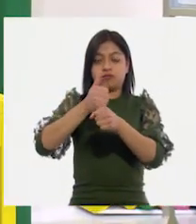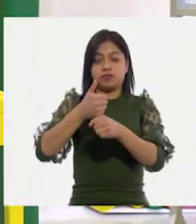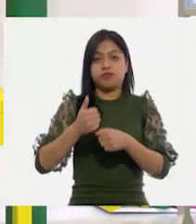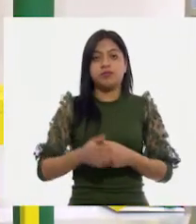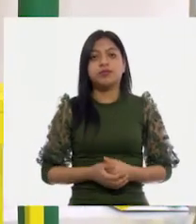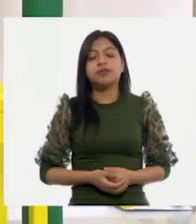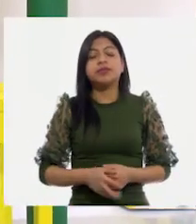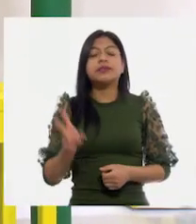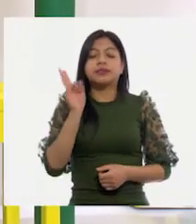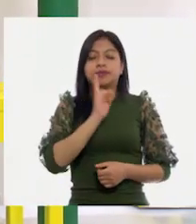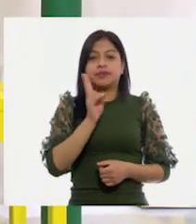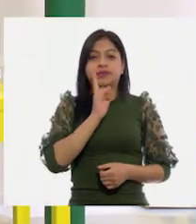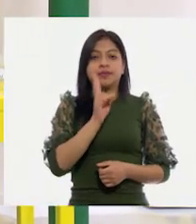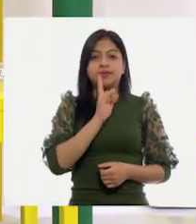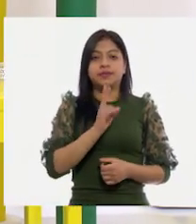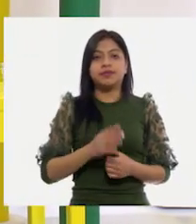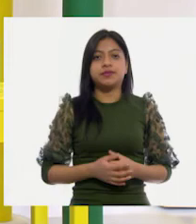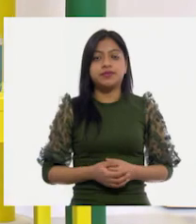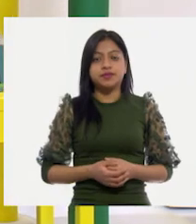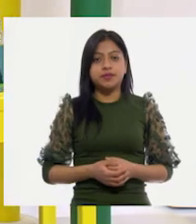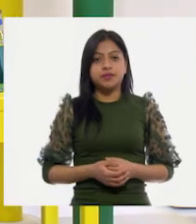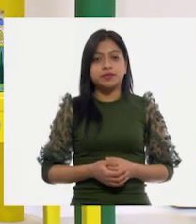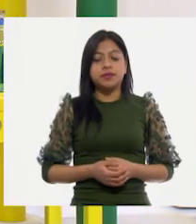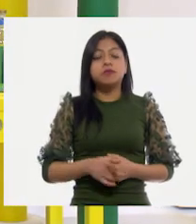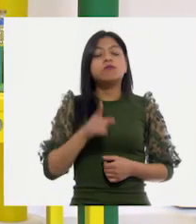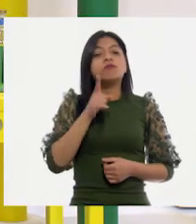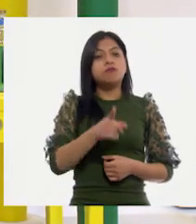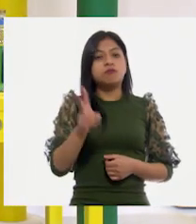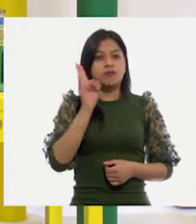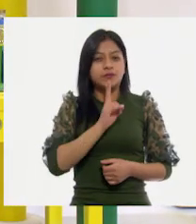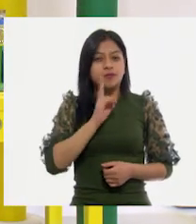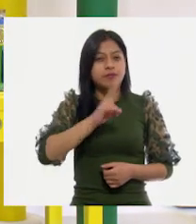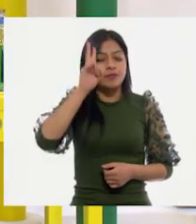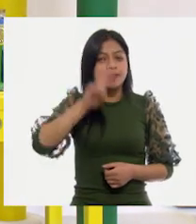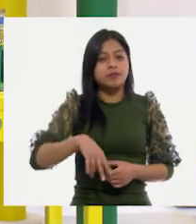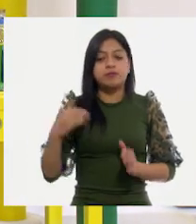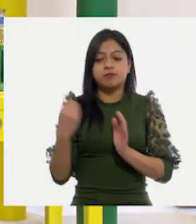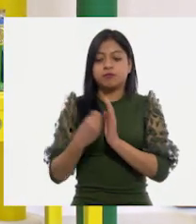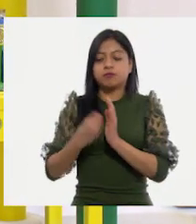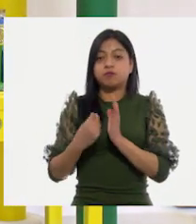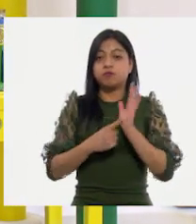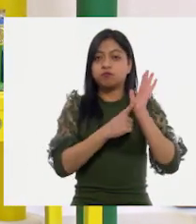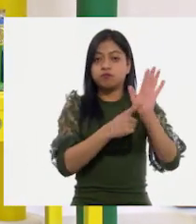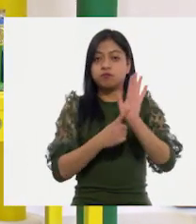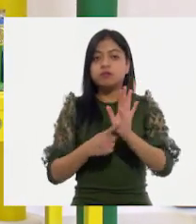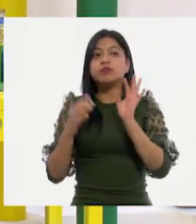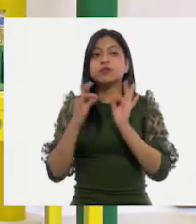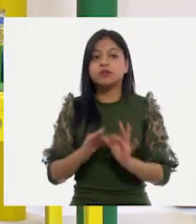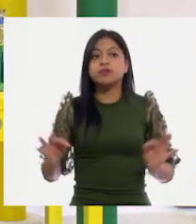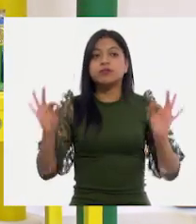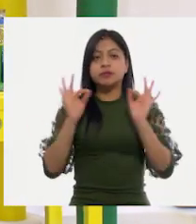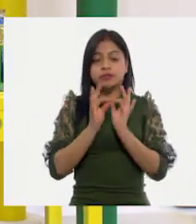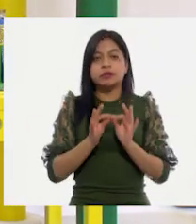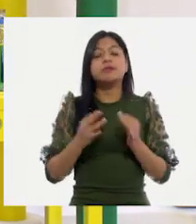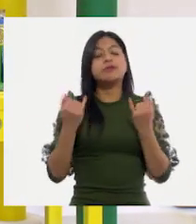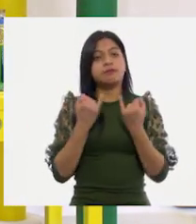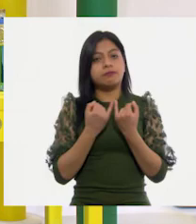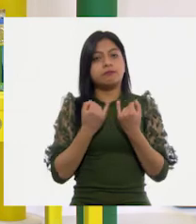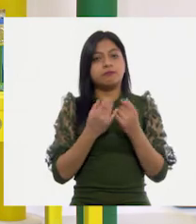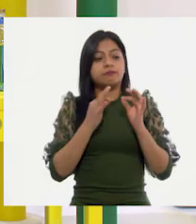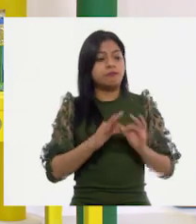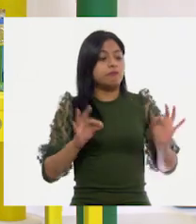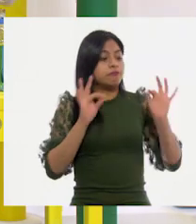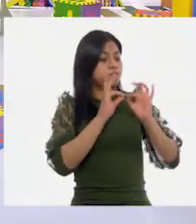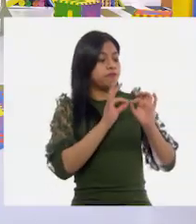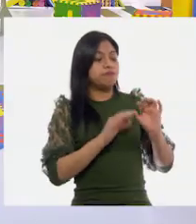ver si lo que estamos comprobando ahorita en clase es importante la unidad de medida que estamos